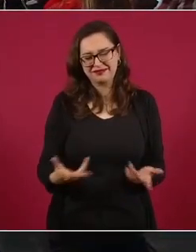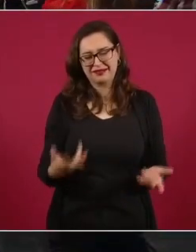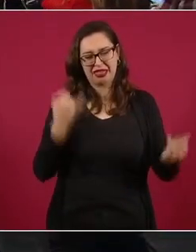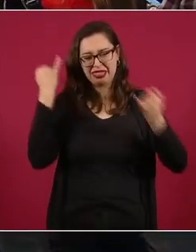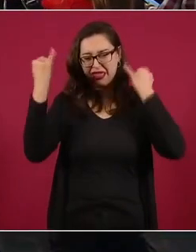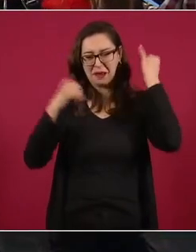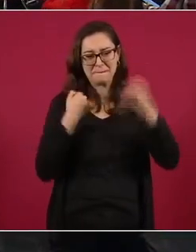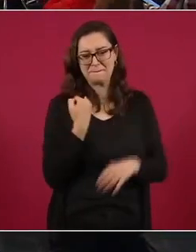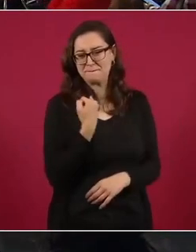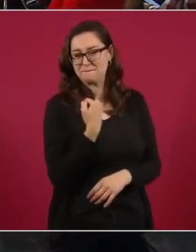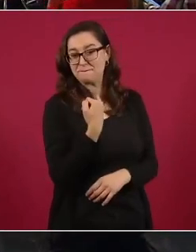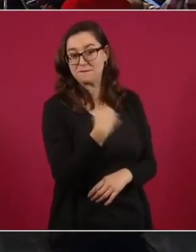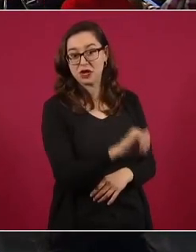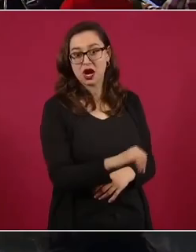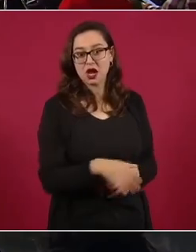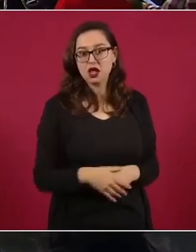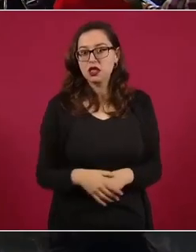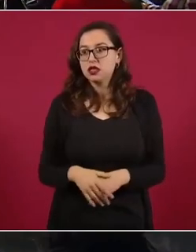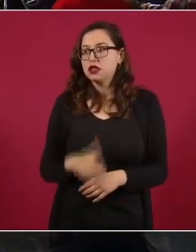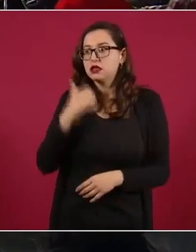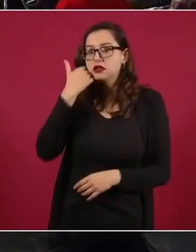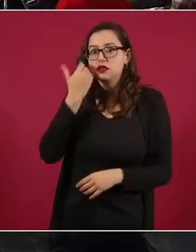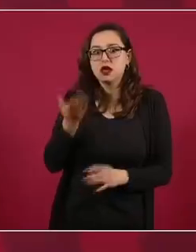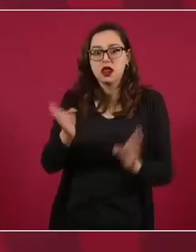o reprimir